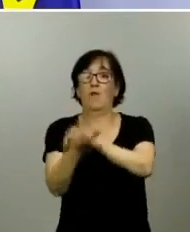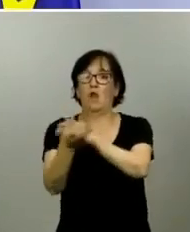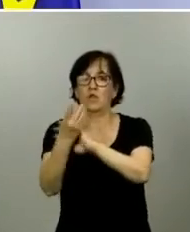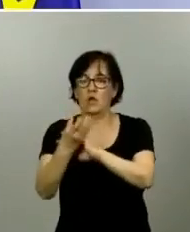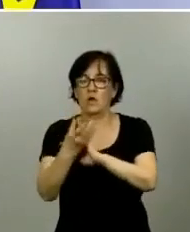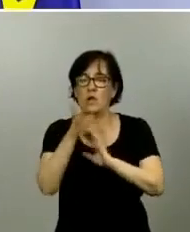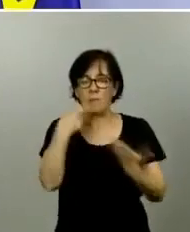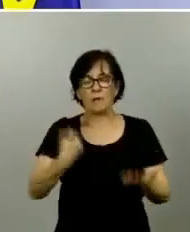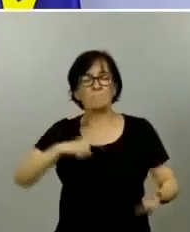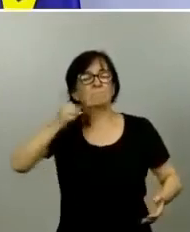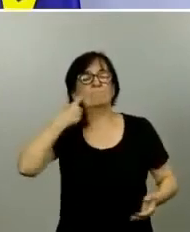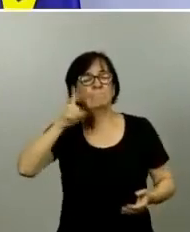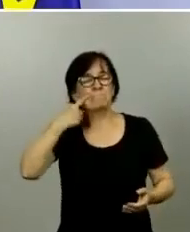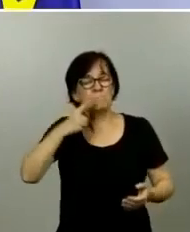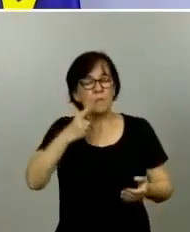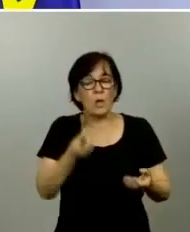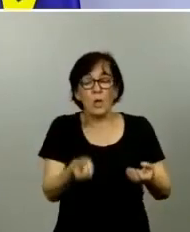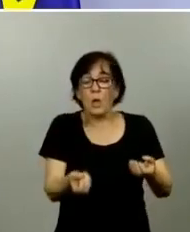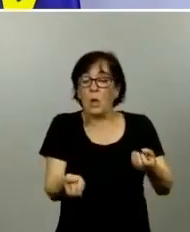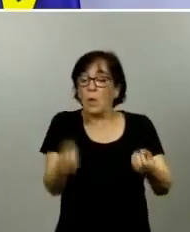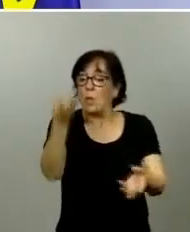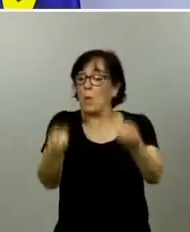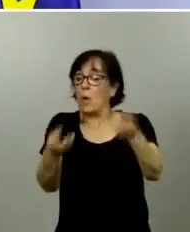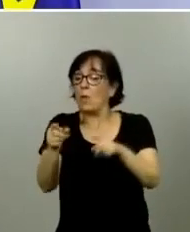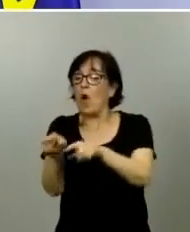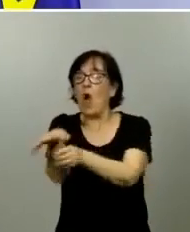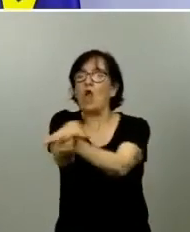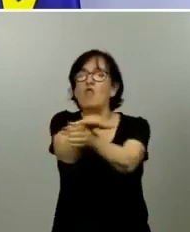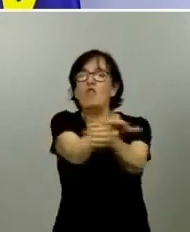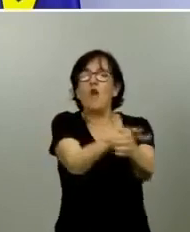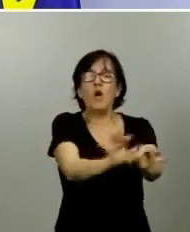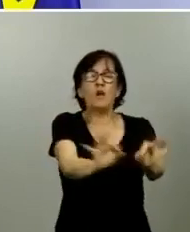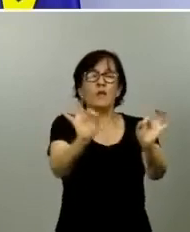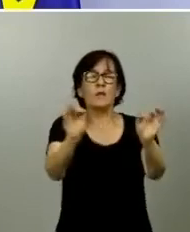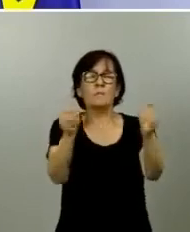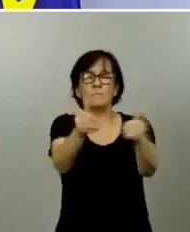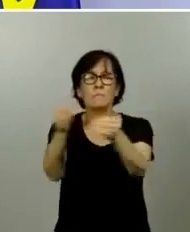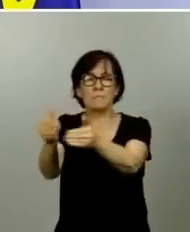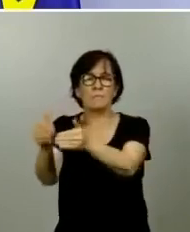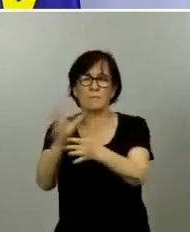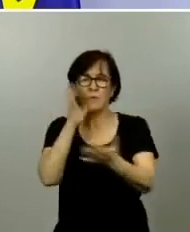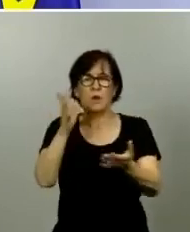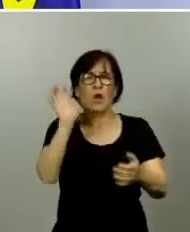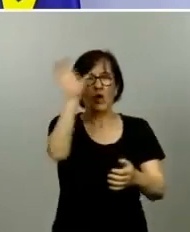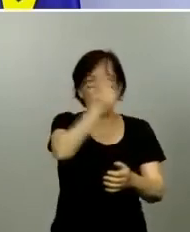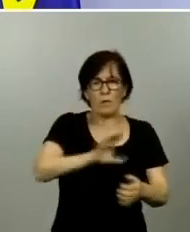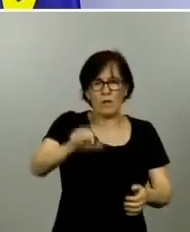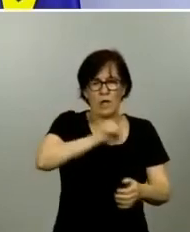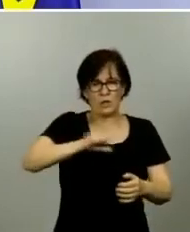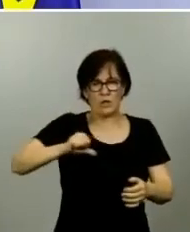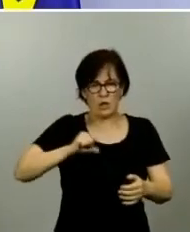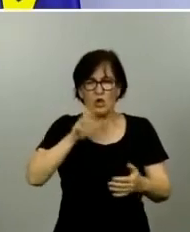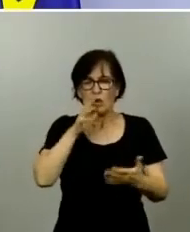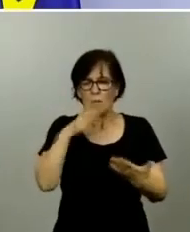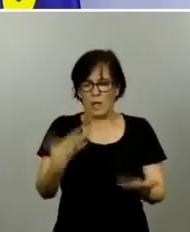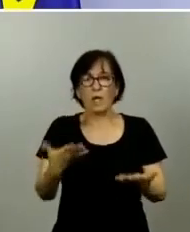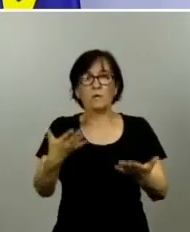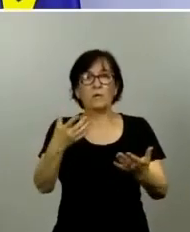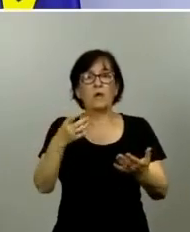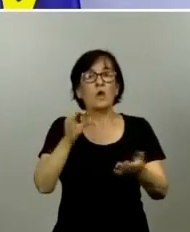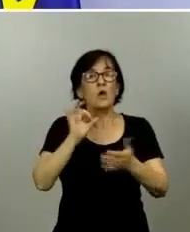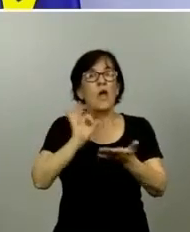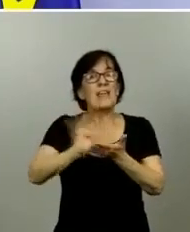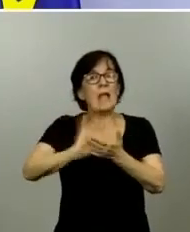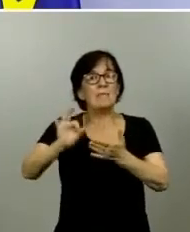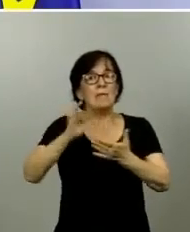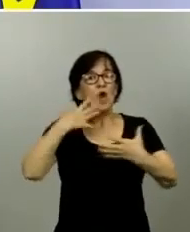identificando esos pequeños brotes de forma muy localizada nosotros, las comunidades autónomas, de hecho, son las que sus servicios de salud pública, sus